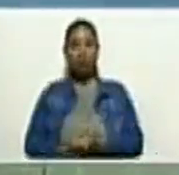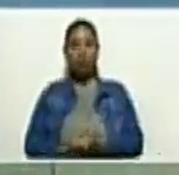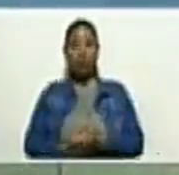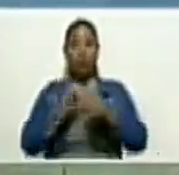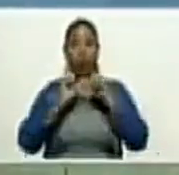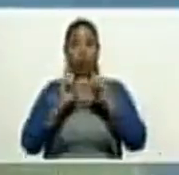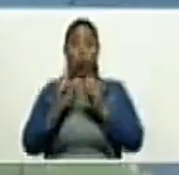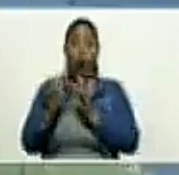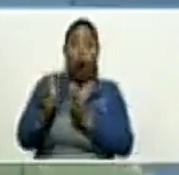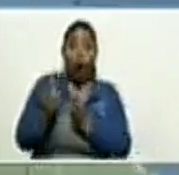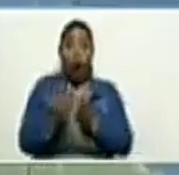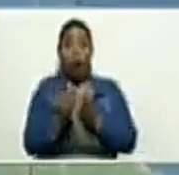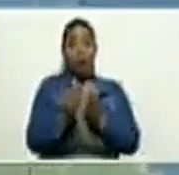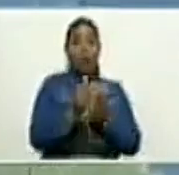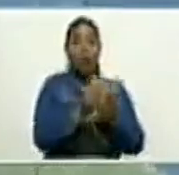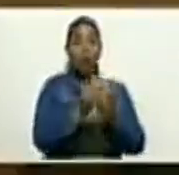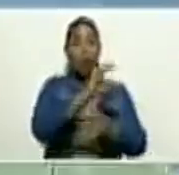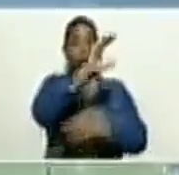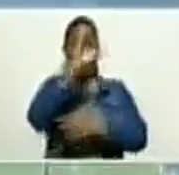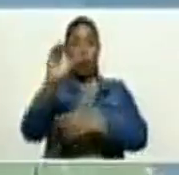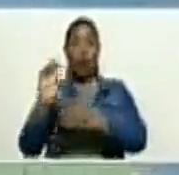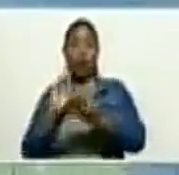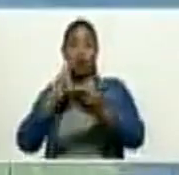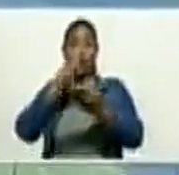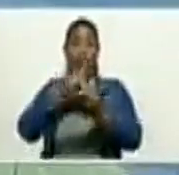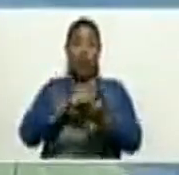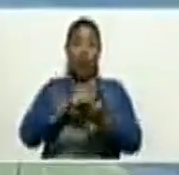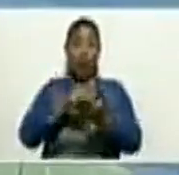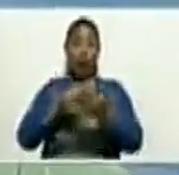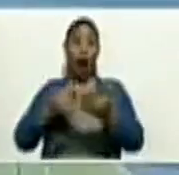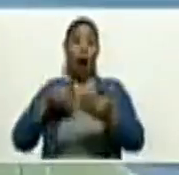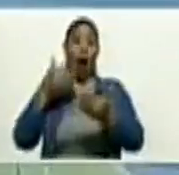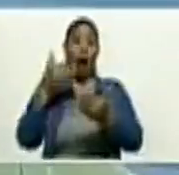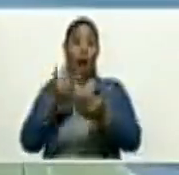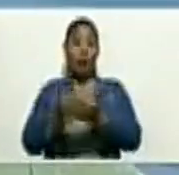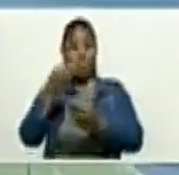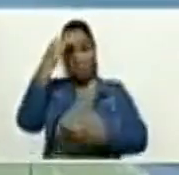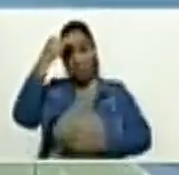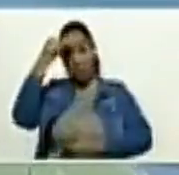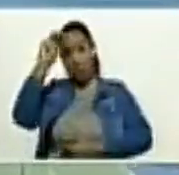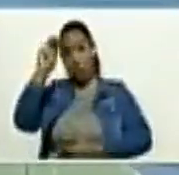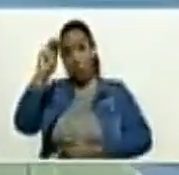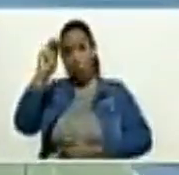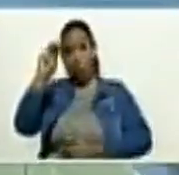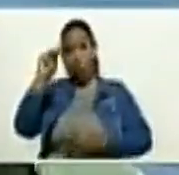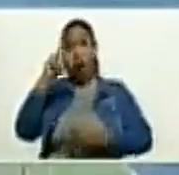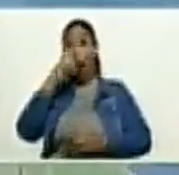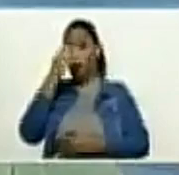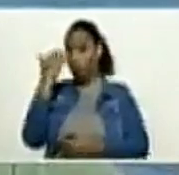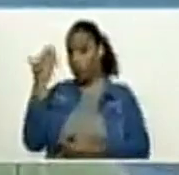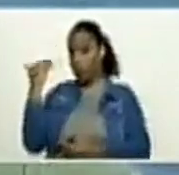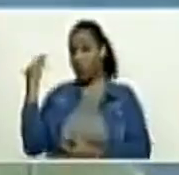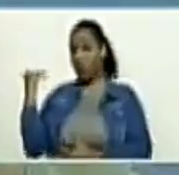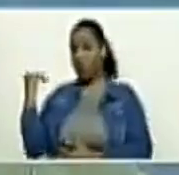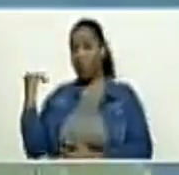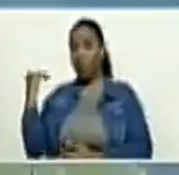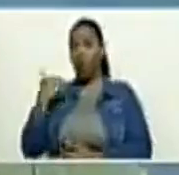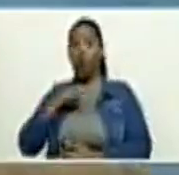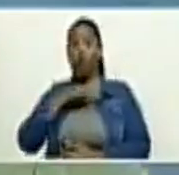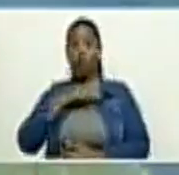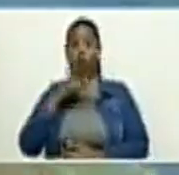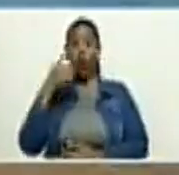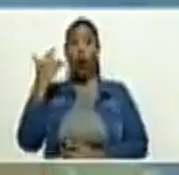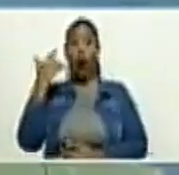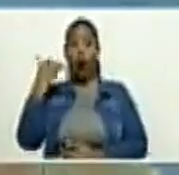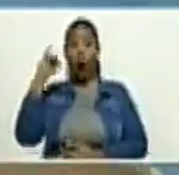la ruta de la zona del Caribe y llegan al Golfo de México. El año pasado tuvimos una situación